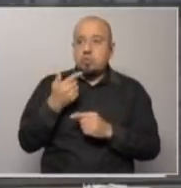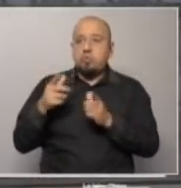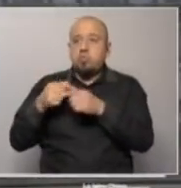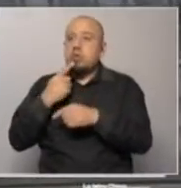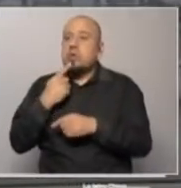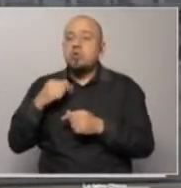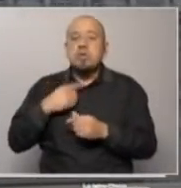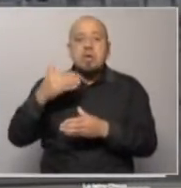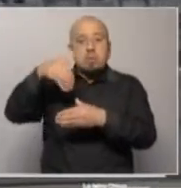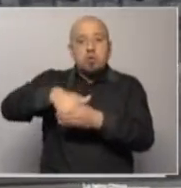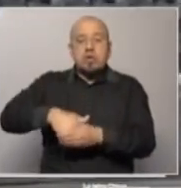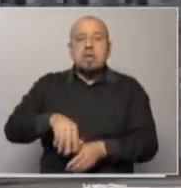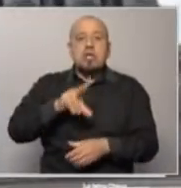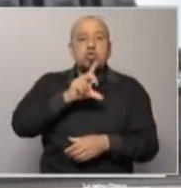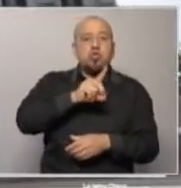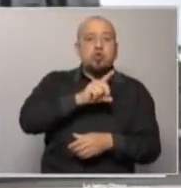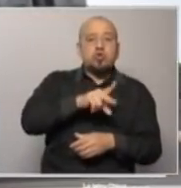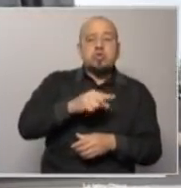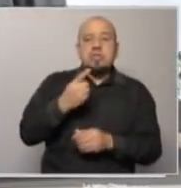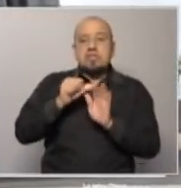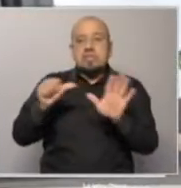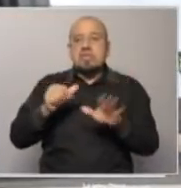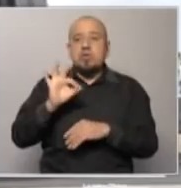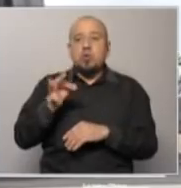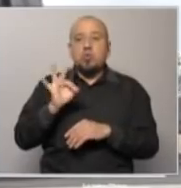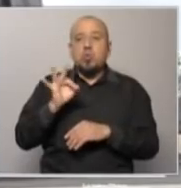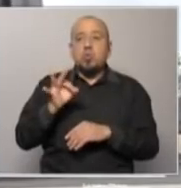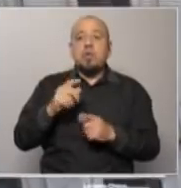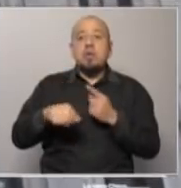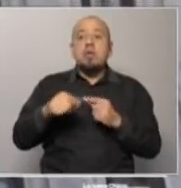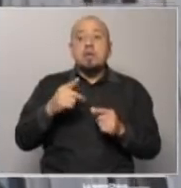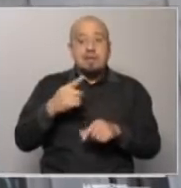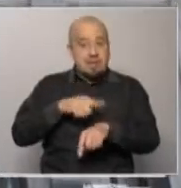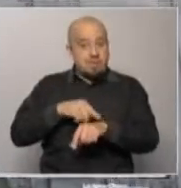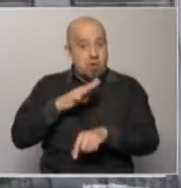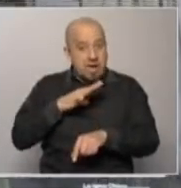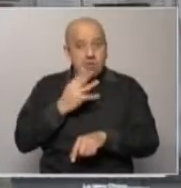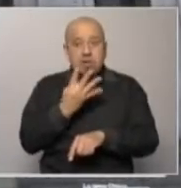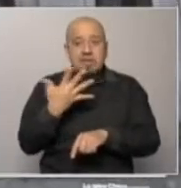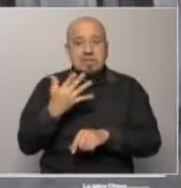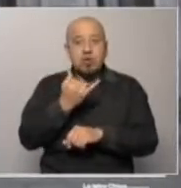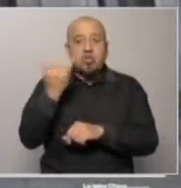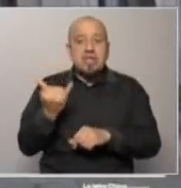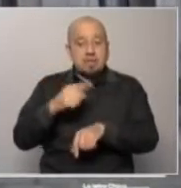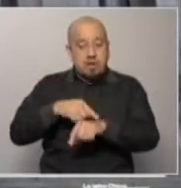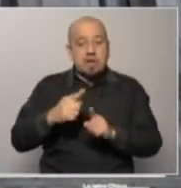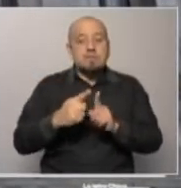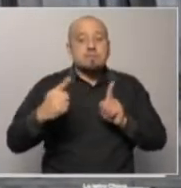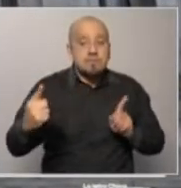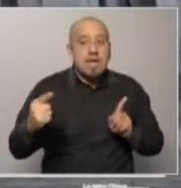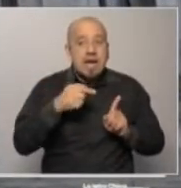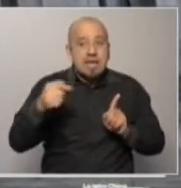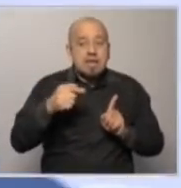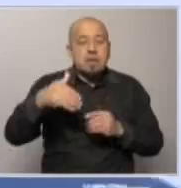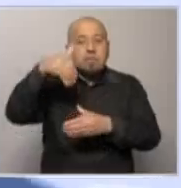de Diputados entre el 12 y el 16 de octubre al límite de los 45 días de plazo constitucional. Para ello, comenzaron a